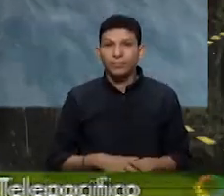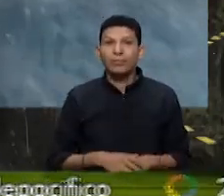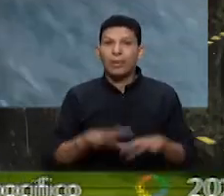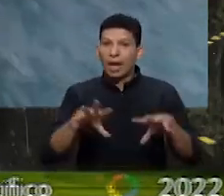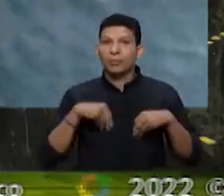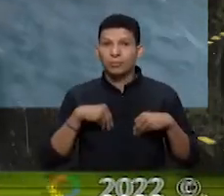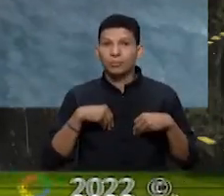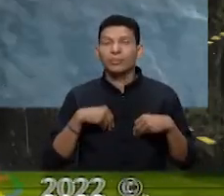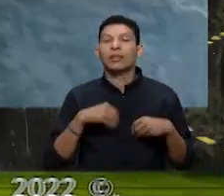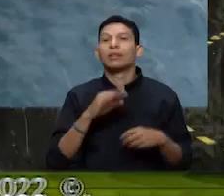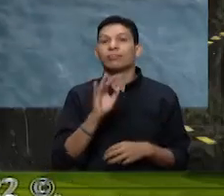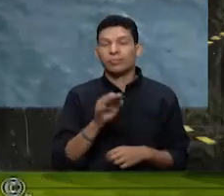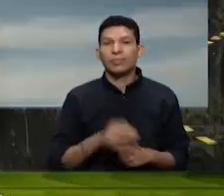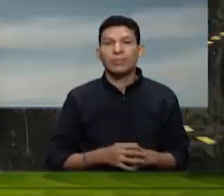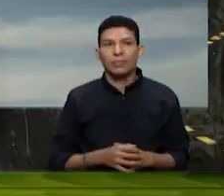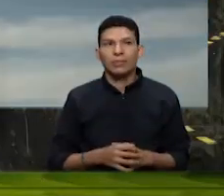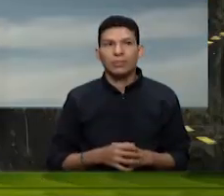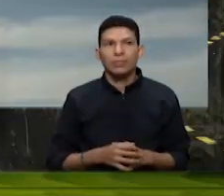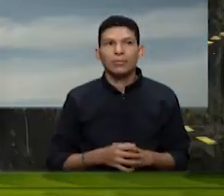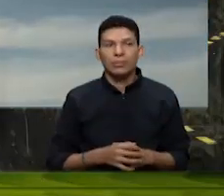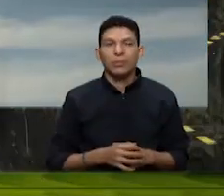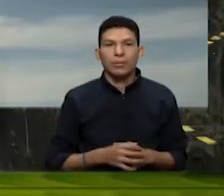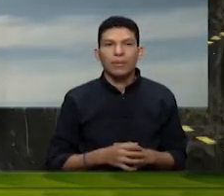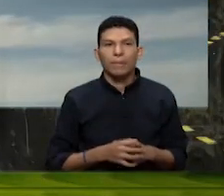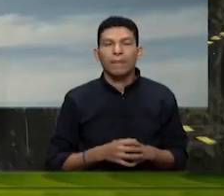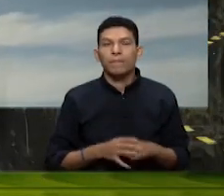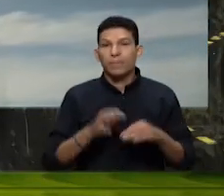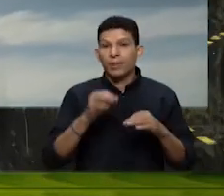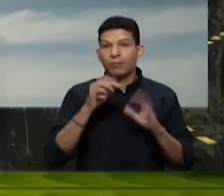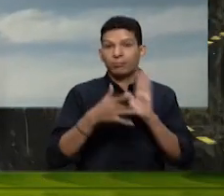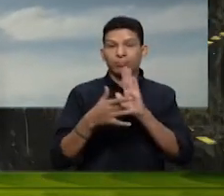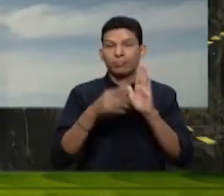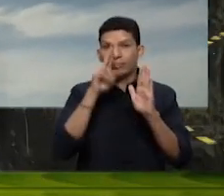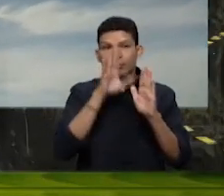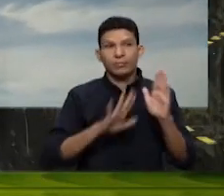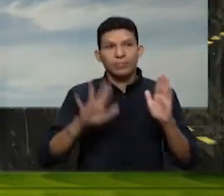Sí, no se ha adoptado, correcto. Fue un ejemplo a nivel nacional.